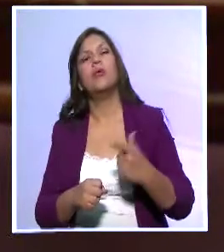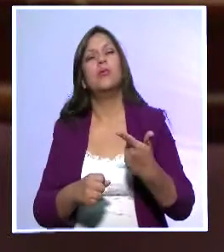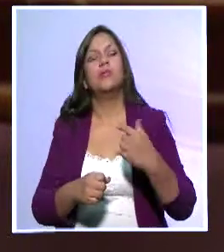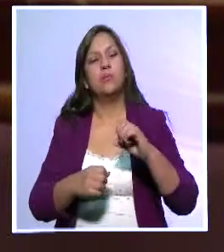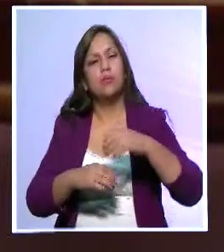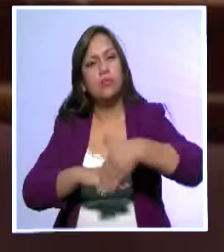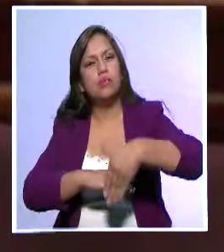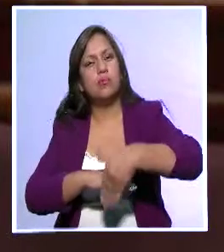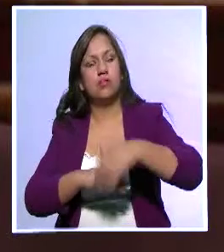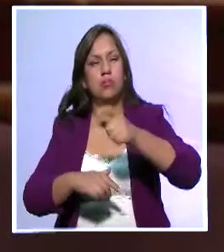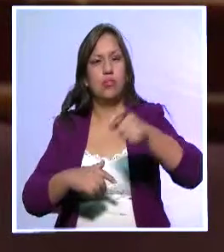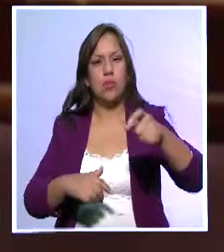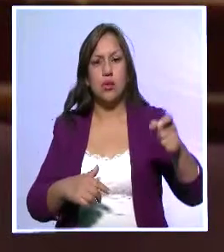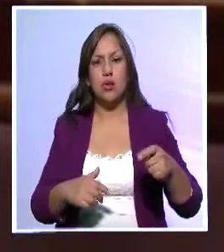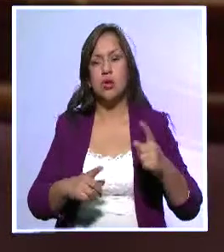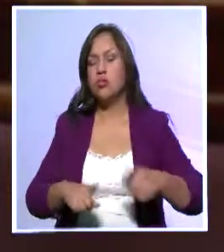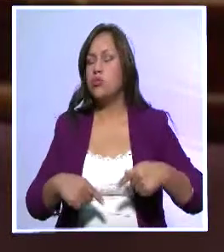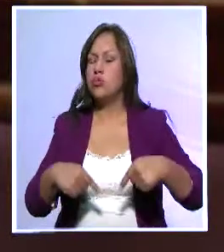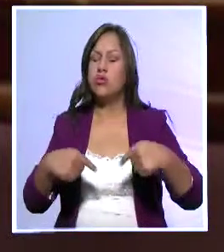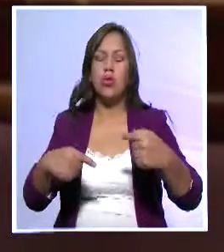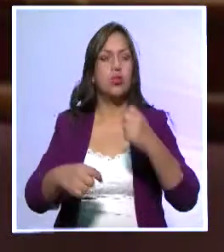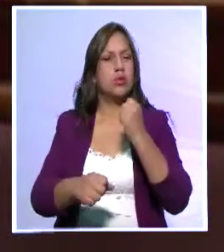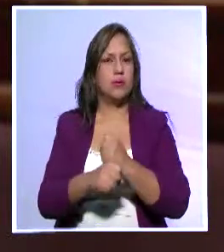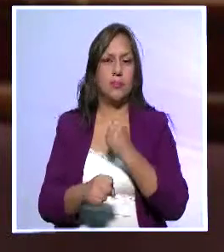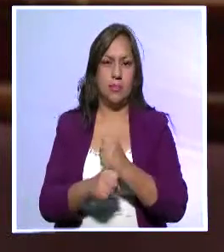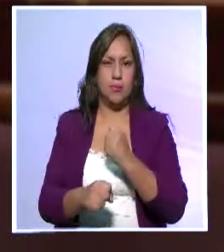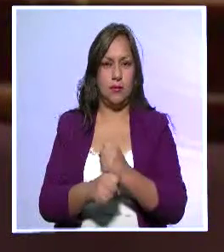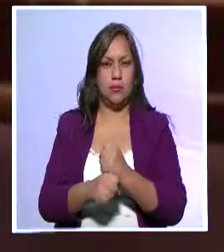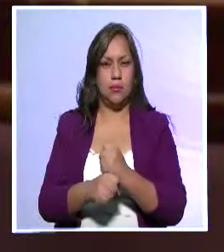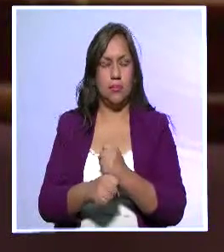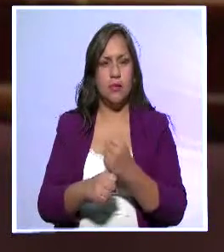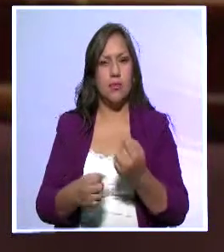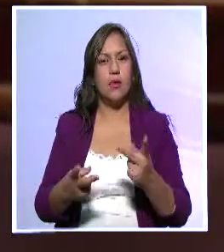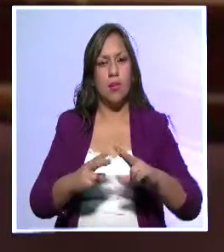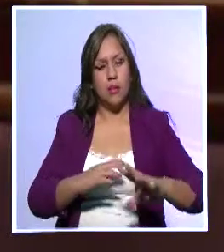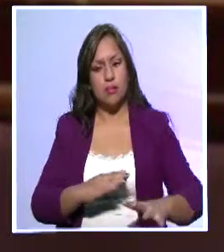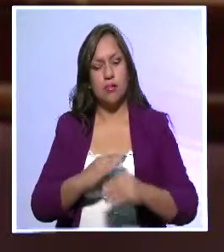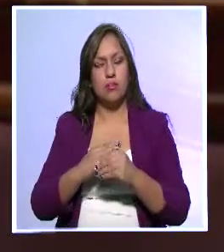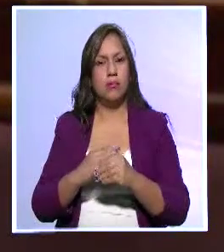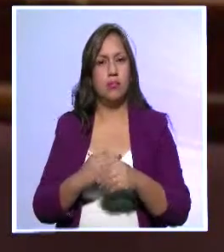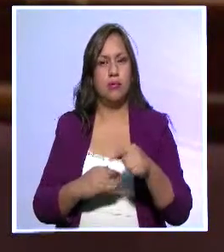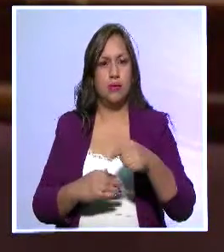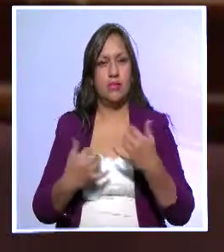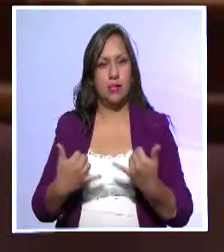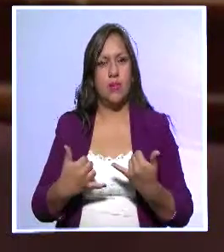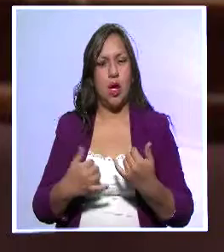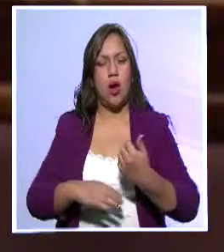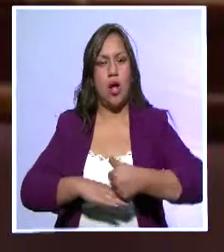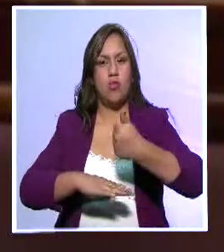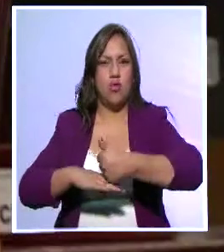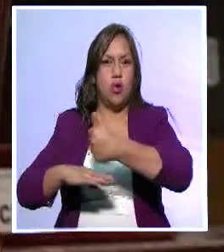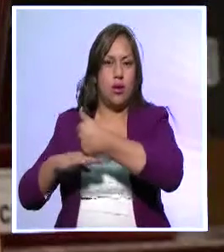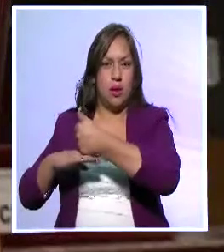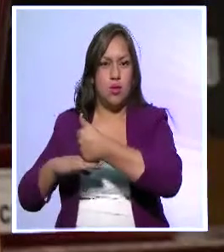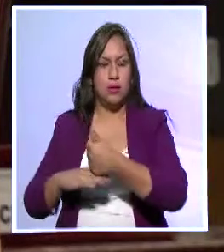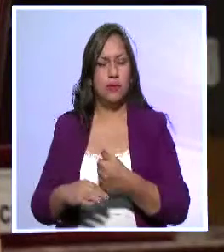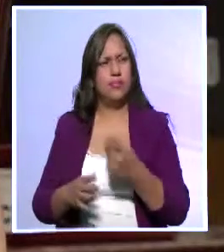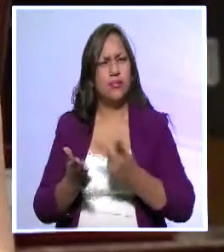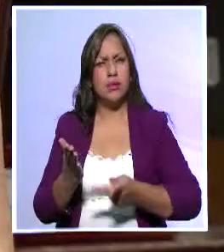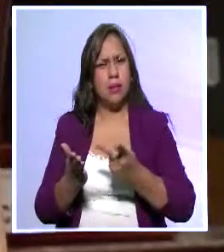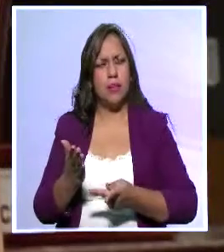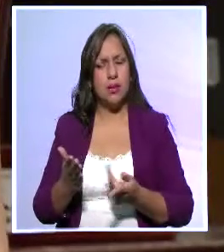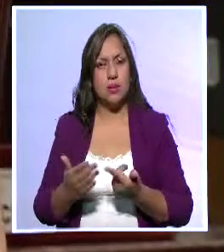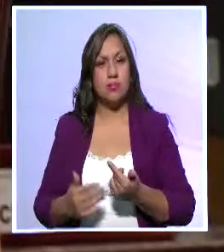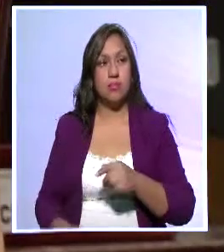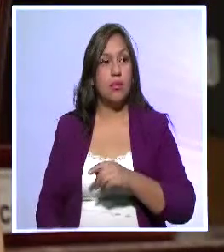diariamente trabajemos para fortalecer el trabajo y el aporte que nos está dando este momento las autoridades. Ahora bien, ¿qué pasa con el